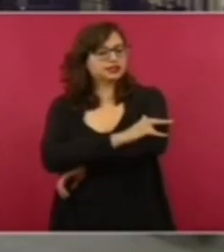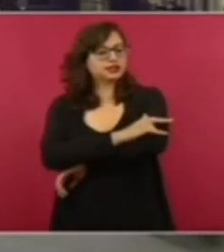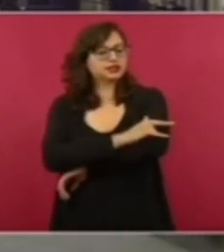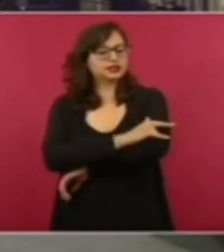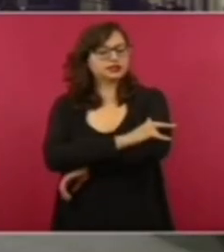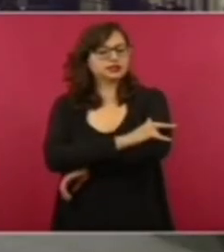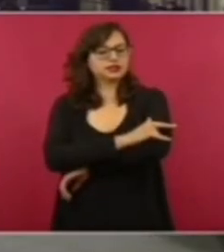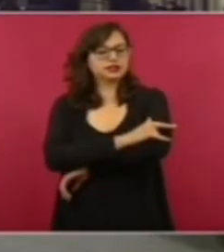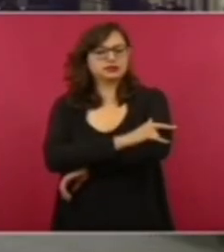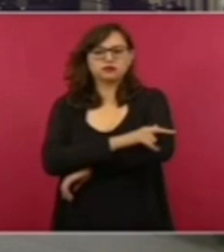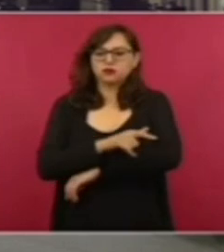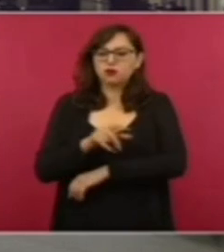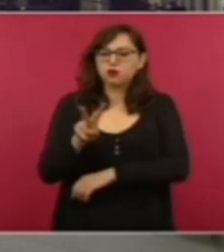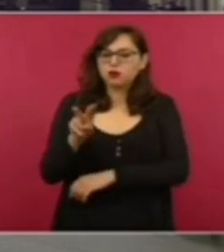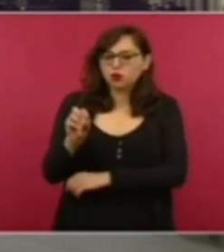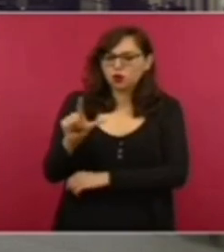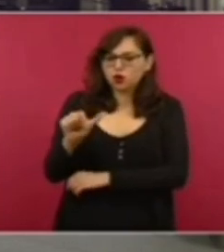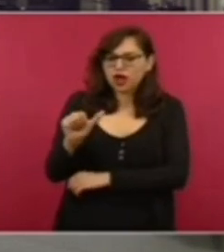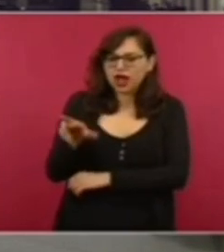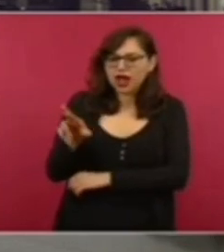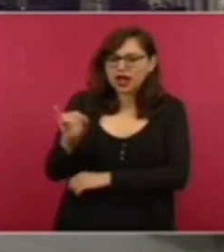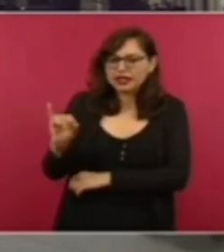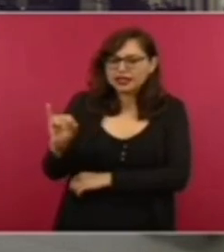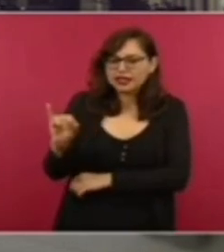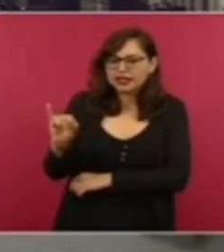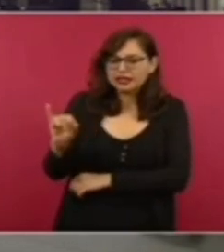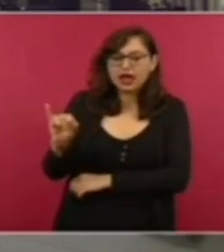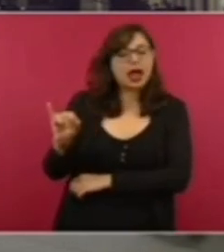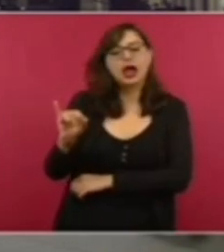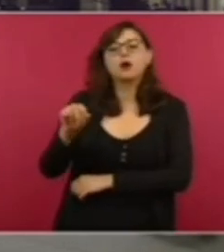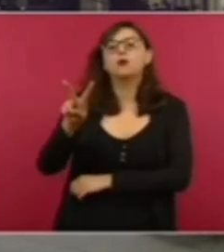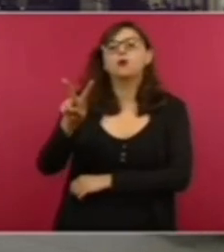Es Volari, ¿no? Volaris.